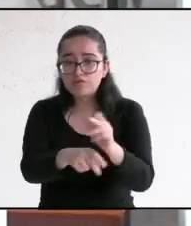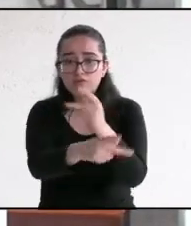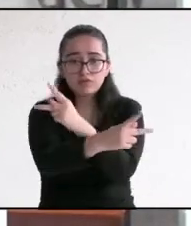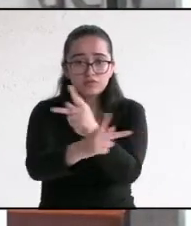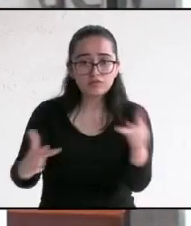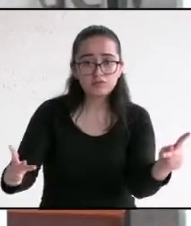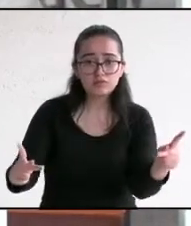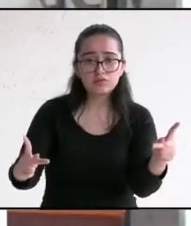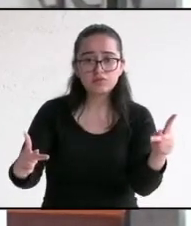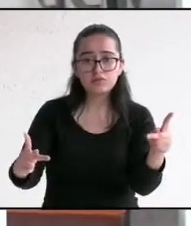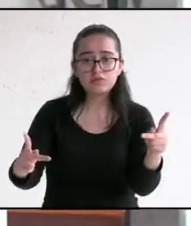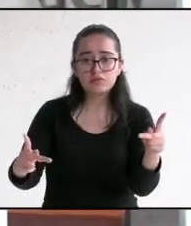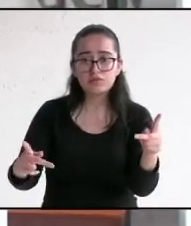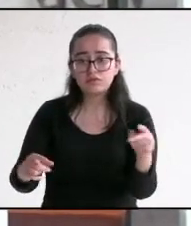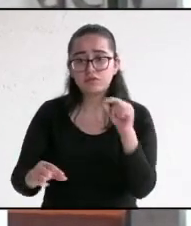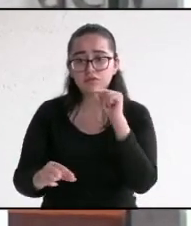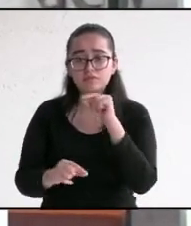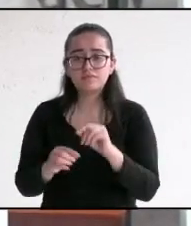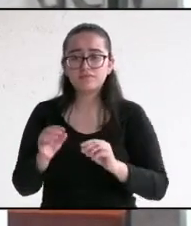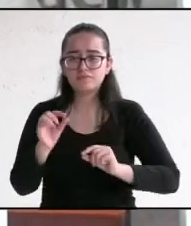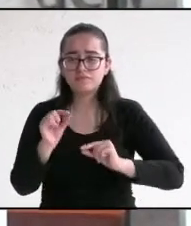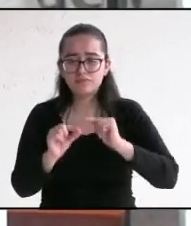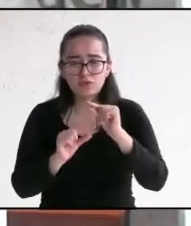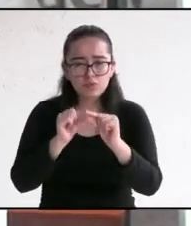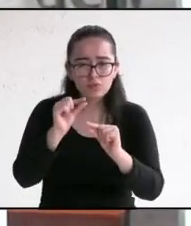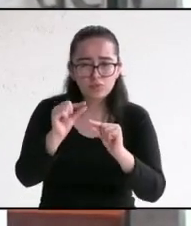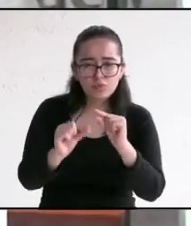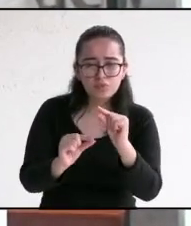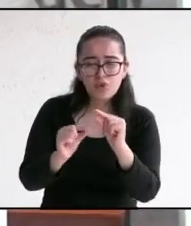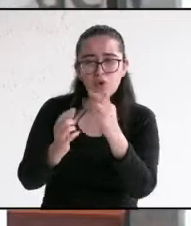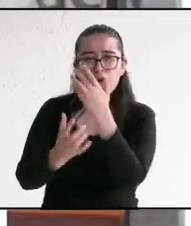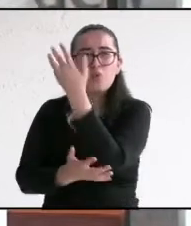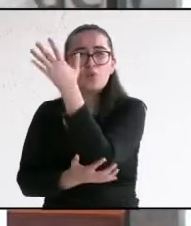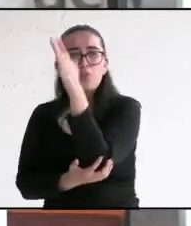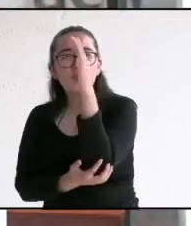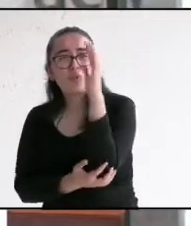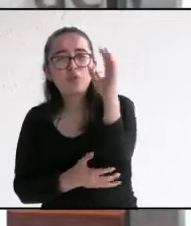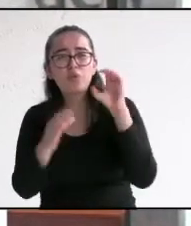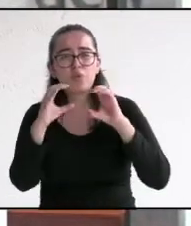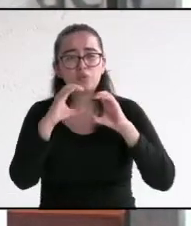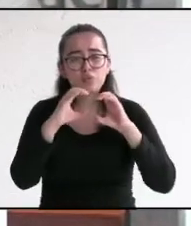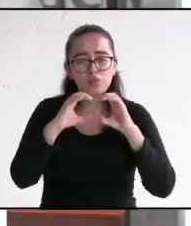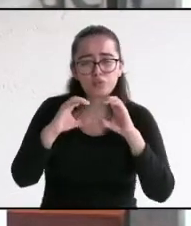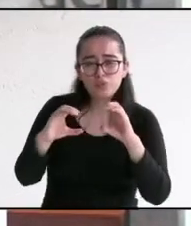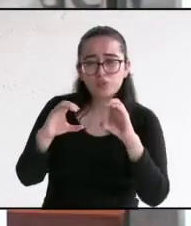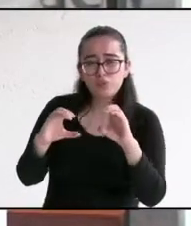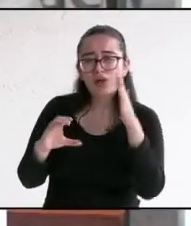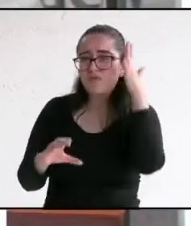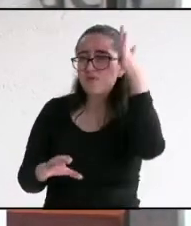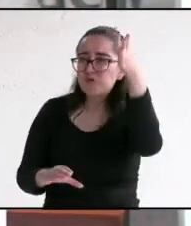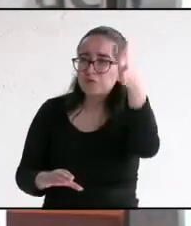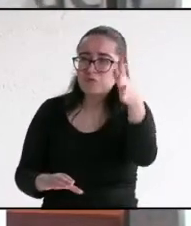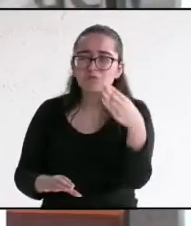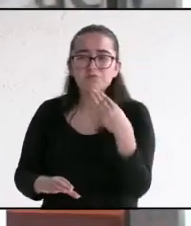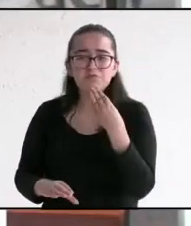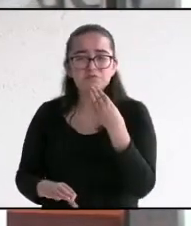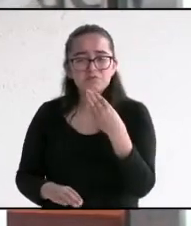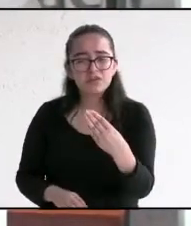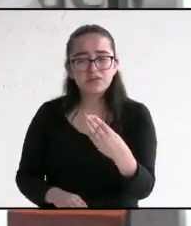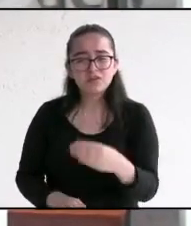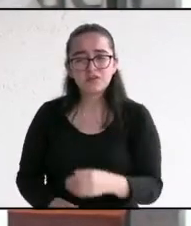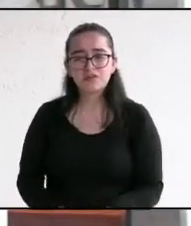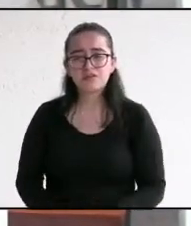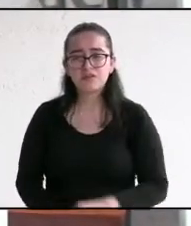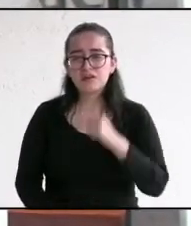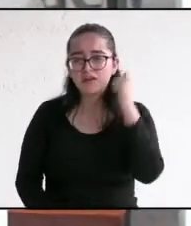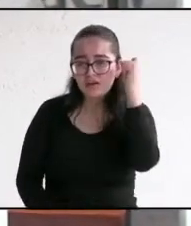crecimiento que cuide los recursos naturales y el medio ambiente para avanzar hacia un mejor futuro. No es justo que Actopan, siendo un municipio